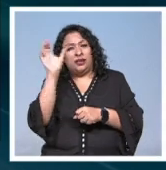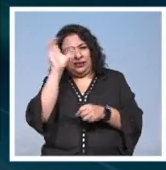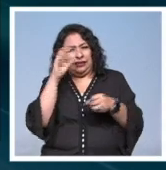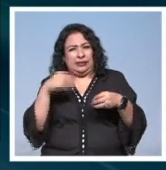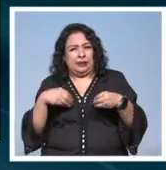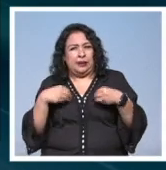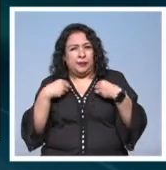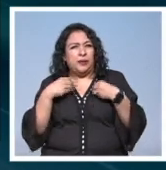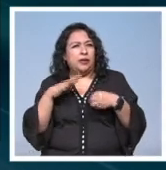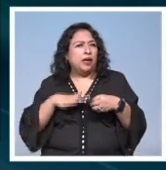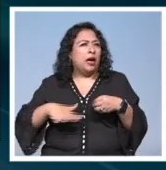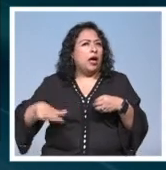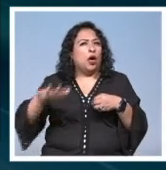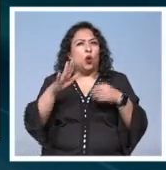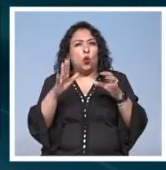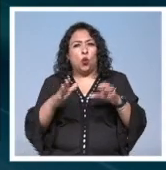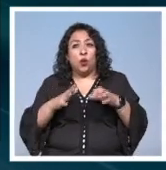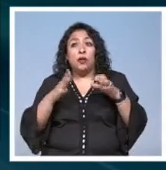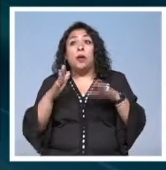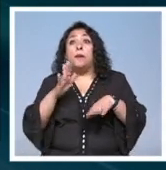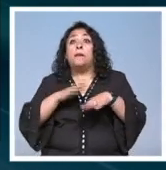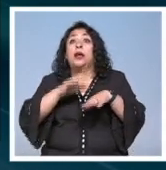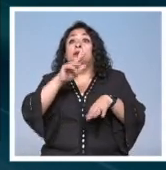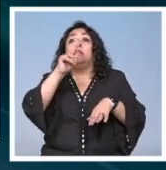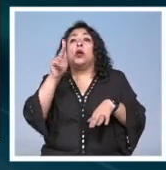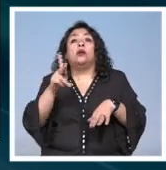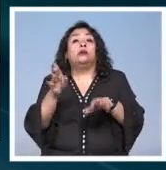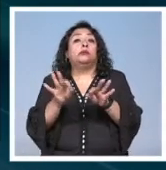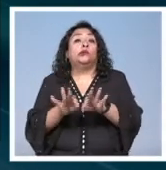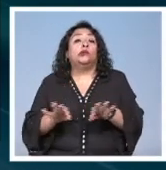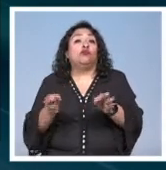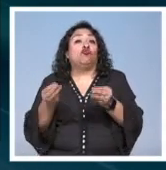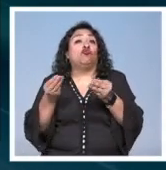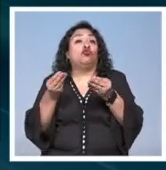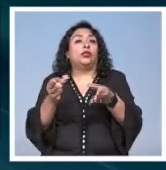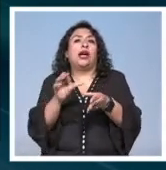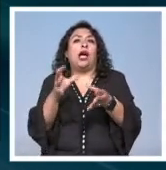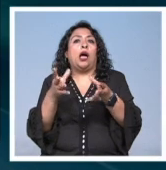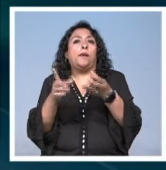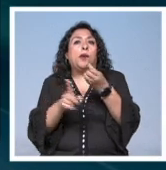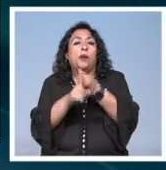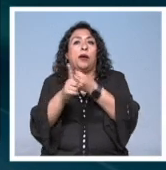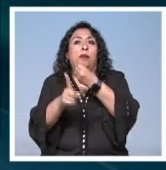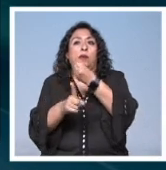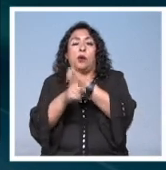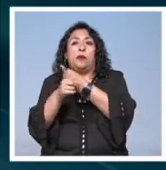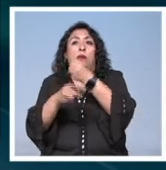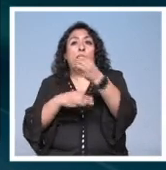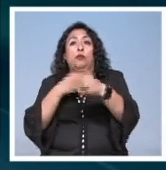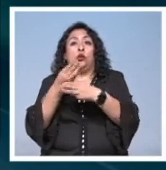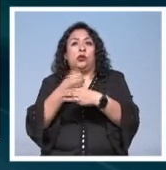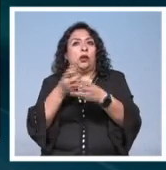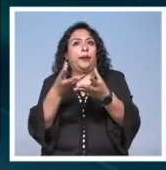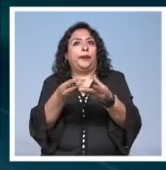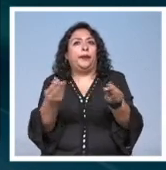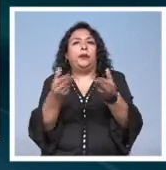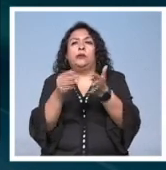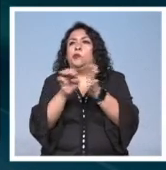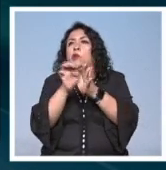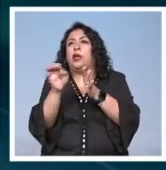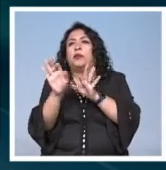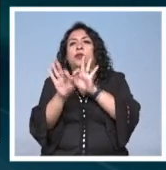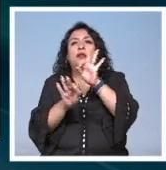vida y del medio ambiente, y particularmente por su importante contribución a la solución de desafíos mundiales de salud, que van desde